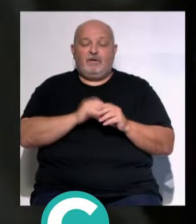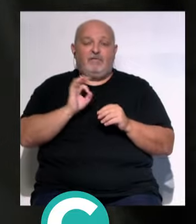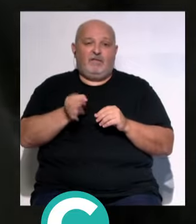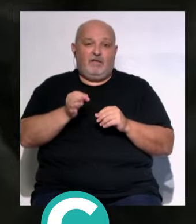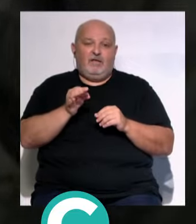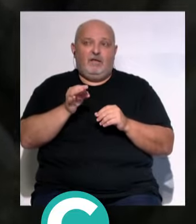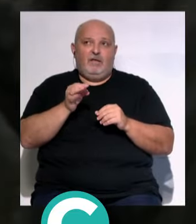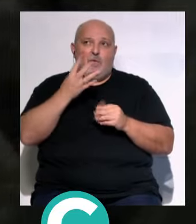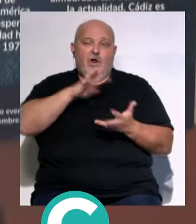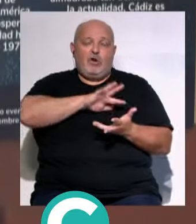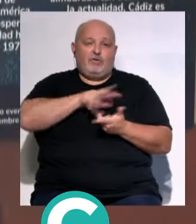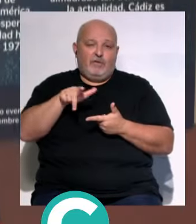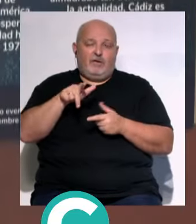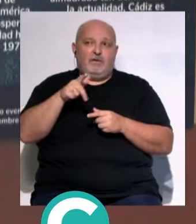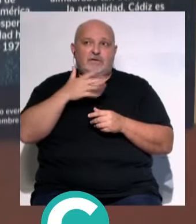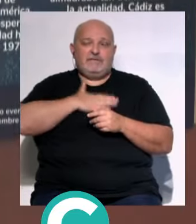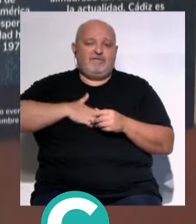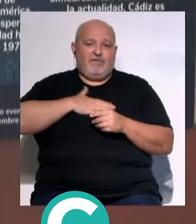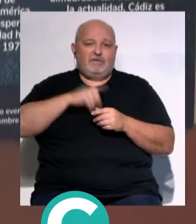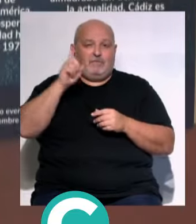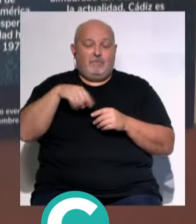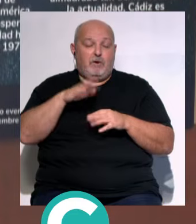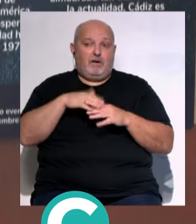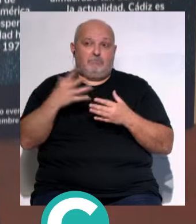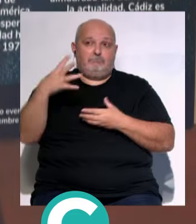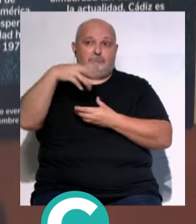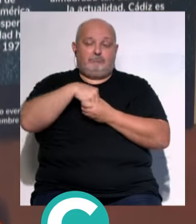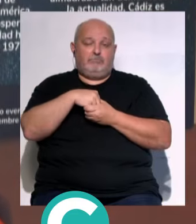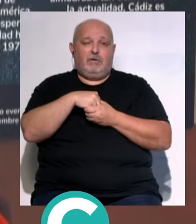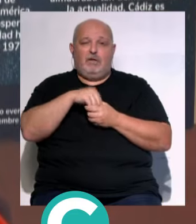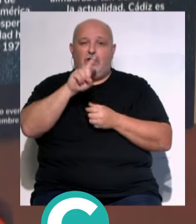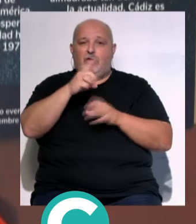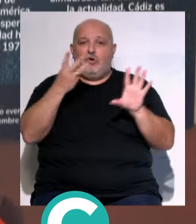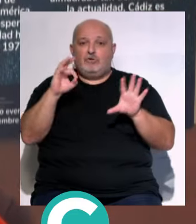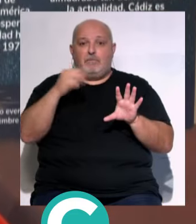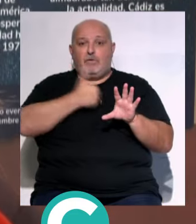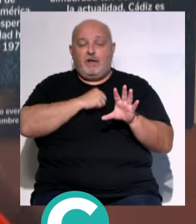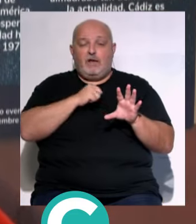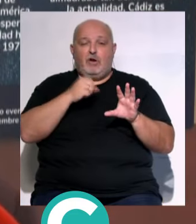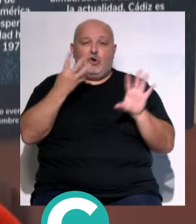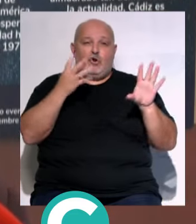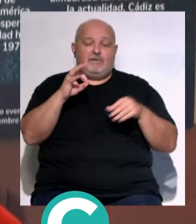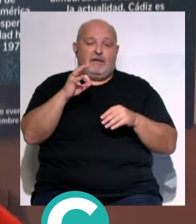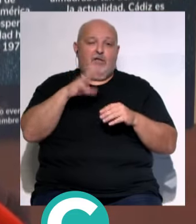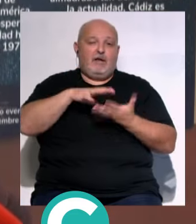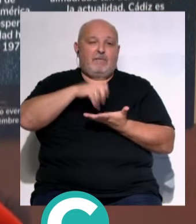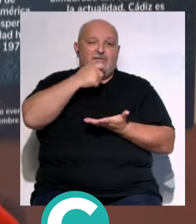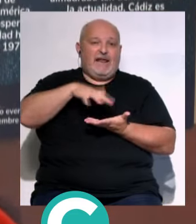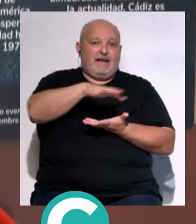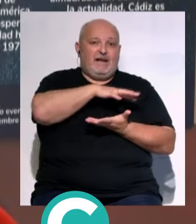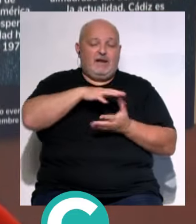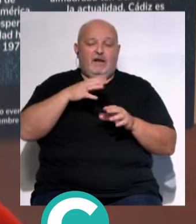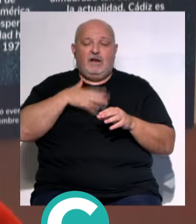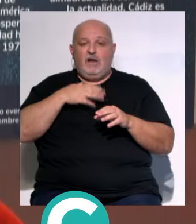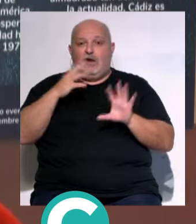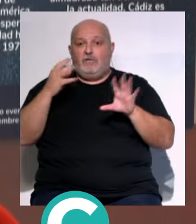verdad es que es una gran noticia... ...y además una satisfacción... ...porque que se incorporen 180 efectivos... ...90 en la zona del campo de Gibraltar... ...y 90